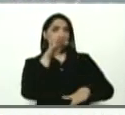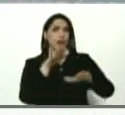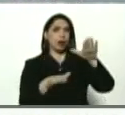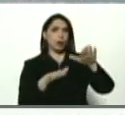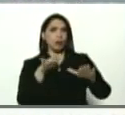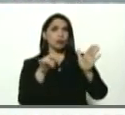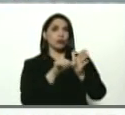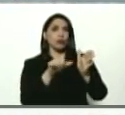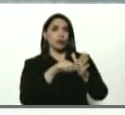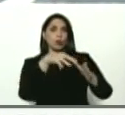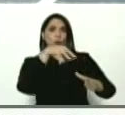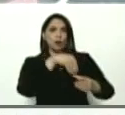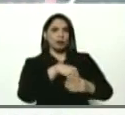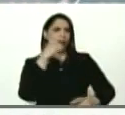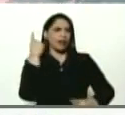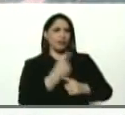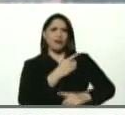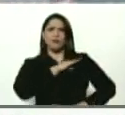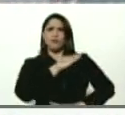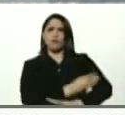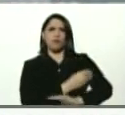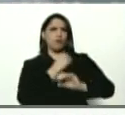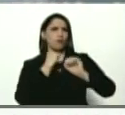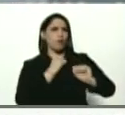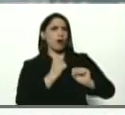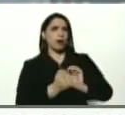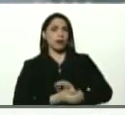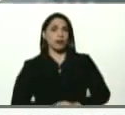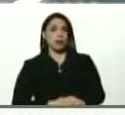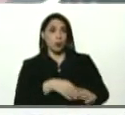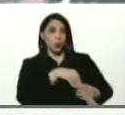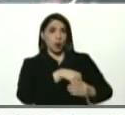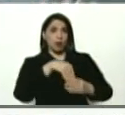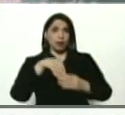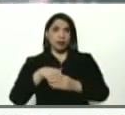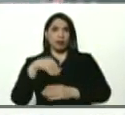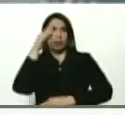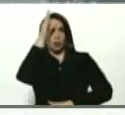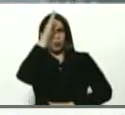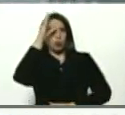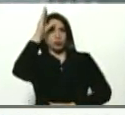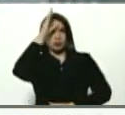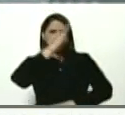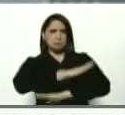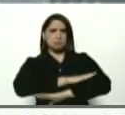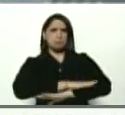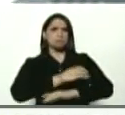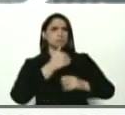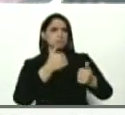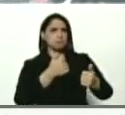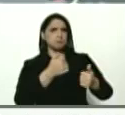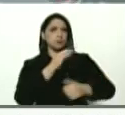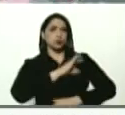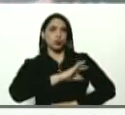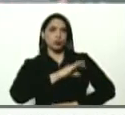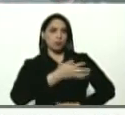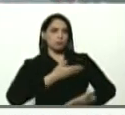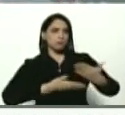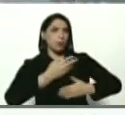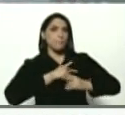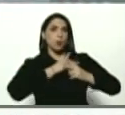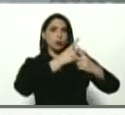donde la cuarentena debe ser radical. Bueno, es una cuarentena consciente, disciplinada, social y